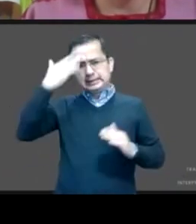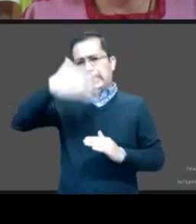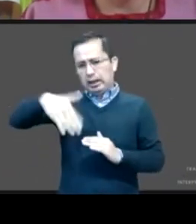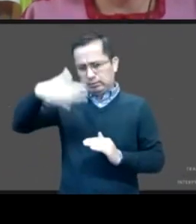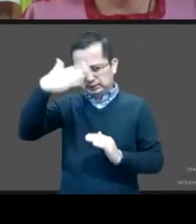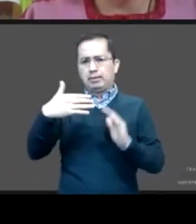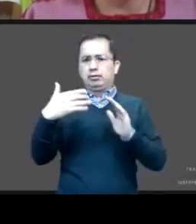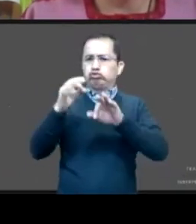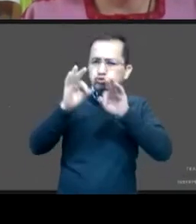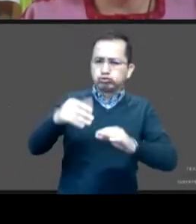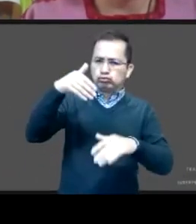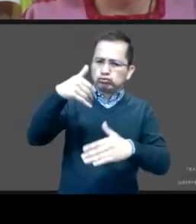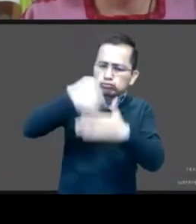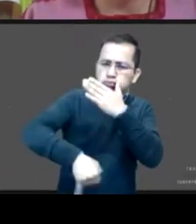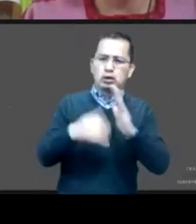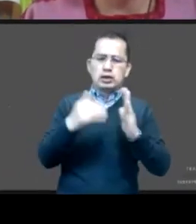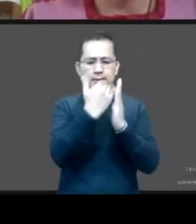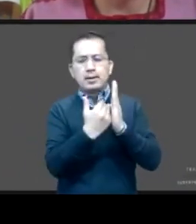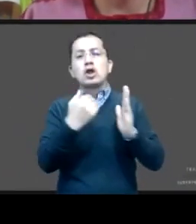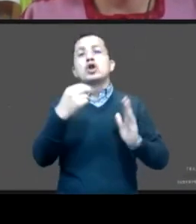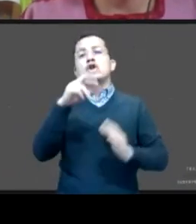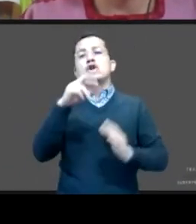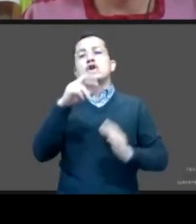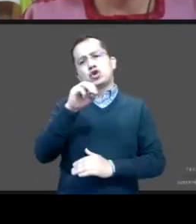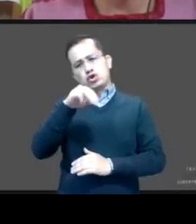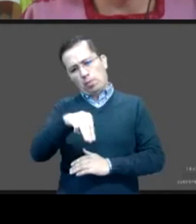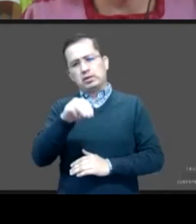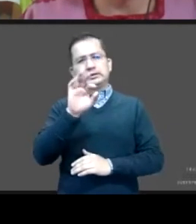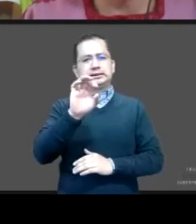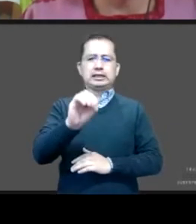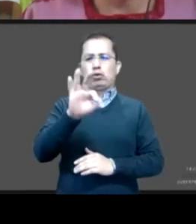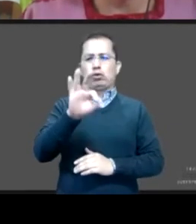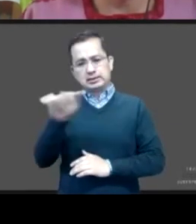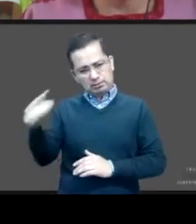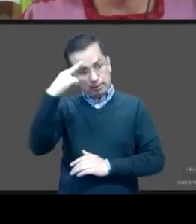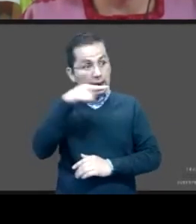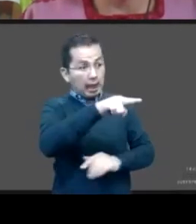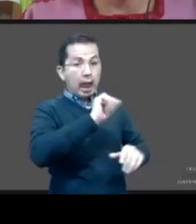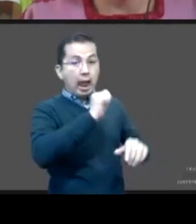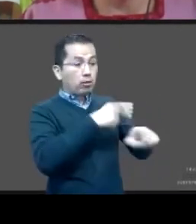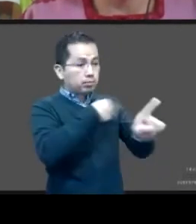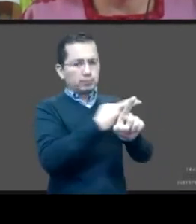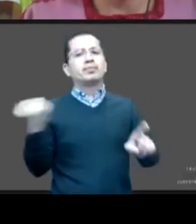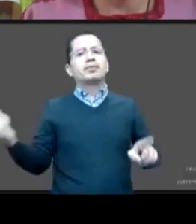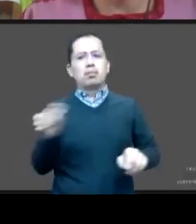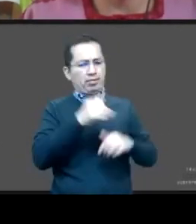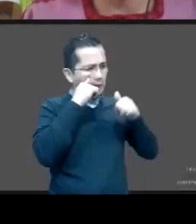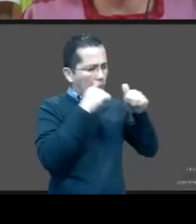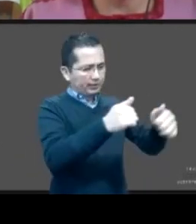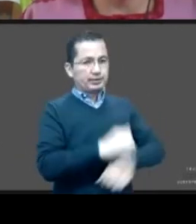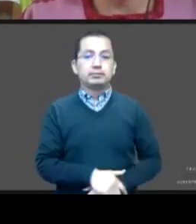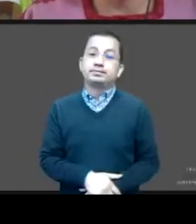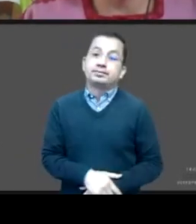de forma integral los casos de violencia sexual. Por aquí cerraré esta